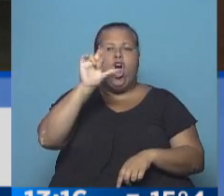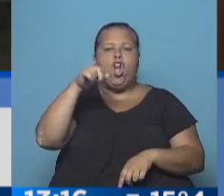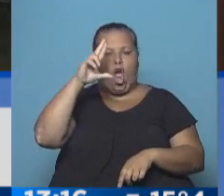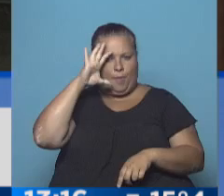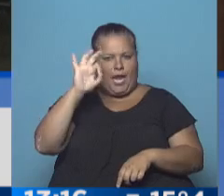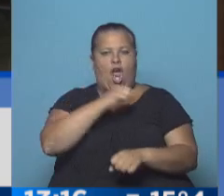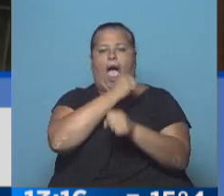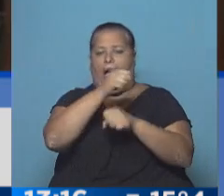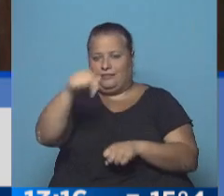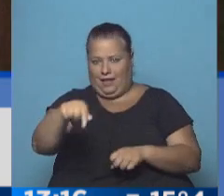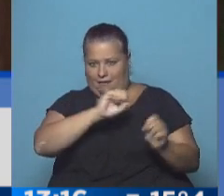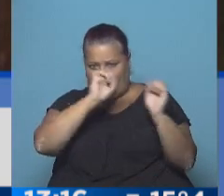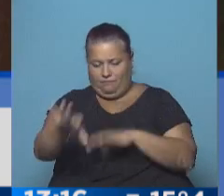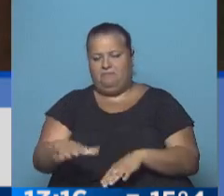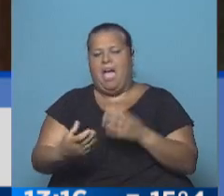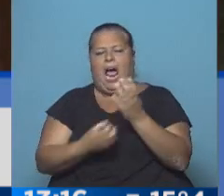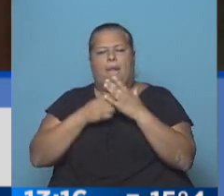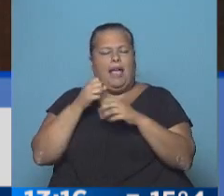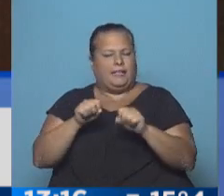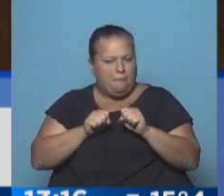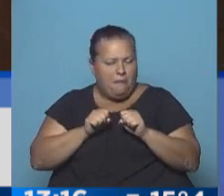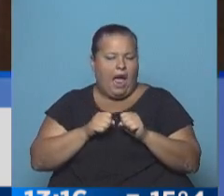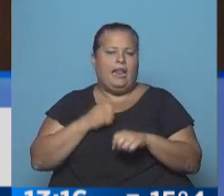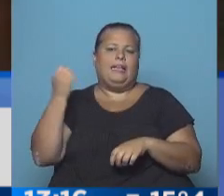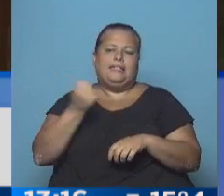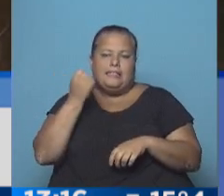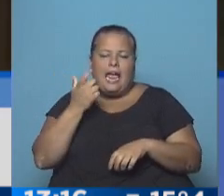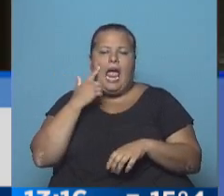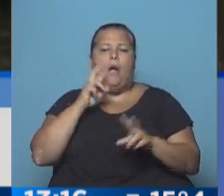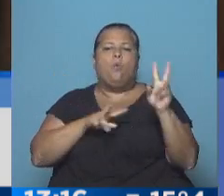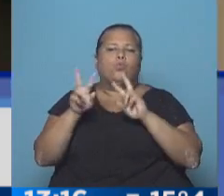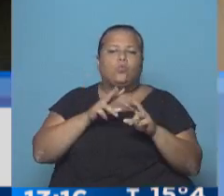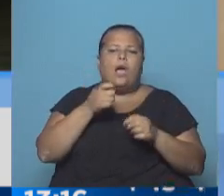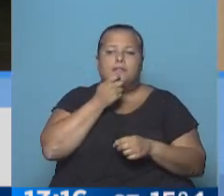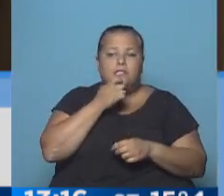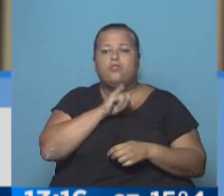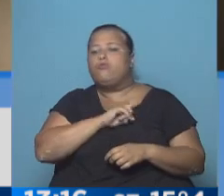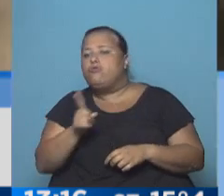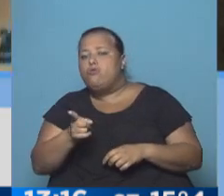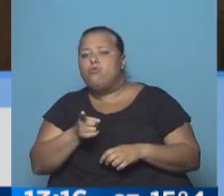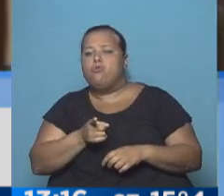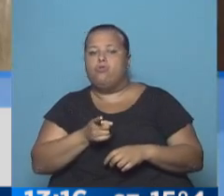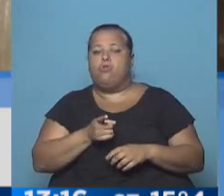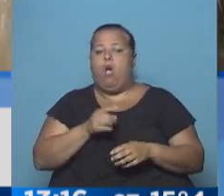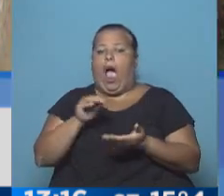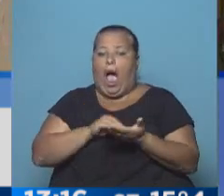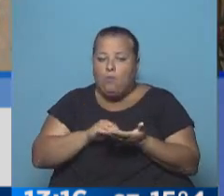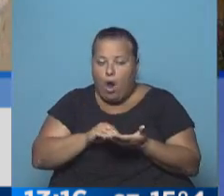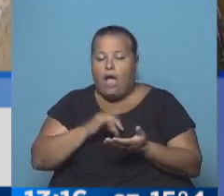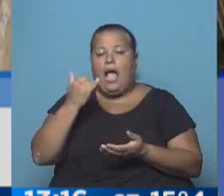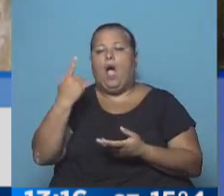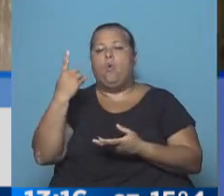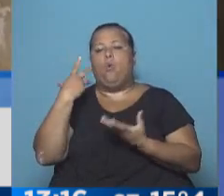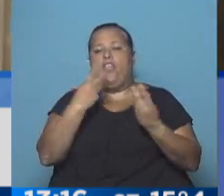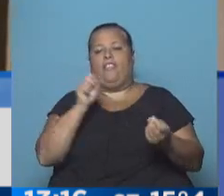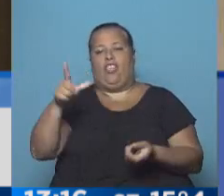dependencia. Durante las primeras horas de la mañana se estaba tratando de averiguar si iba o no a tener abogado, se sabe que hay un